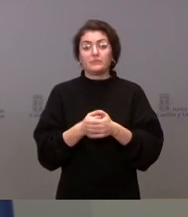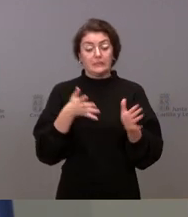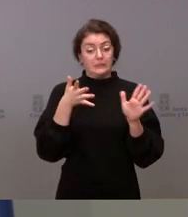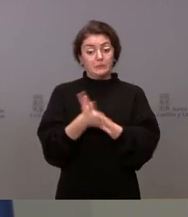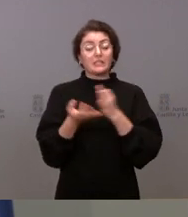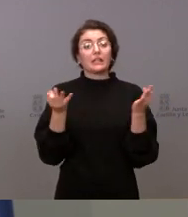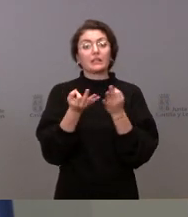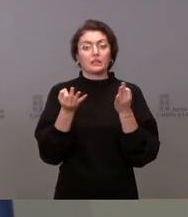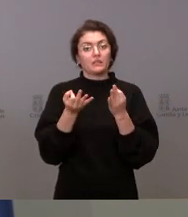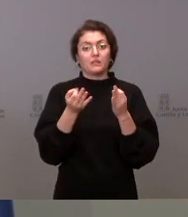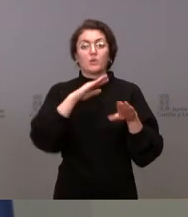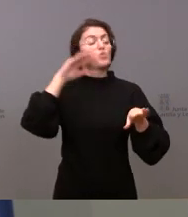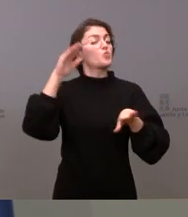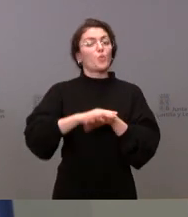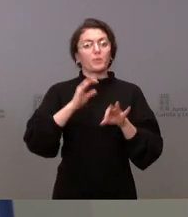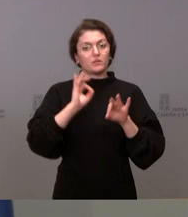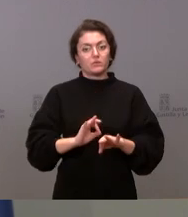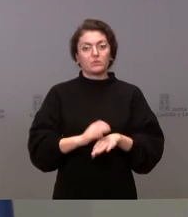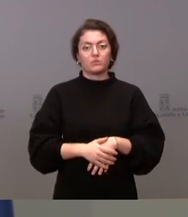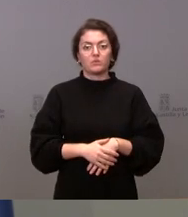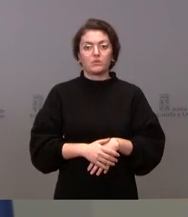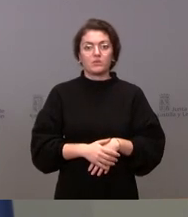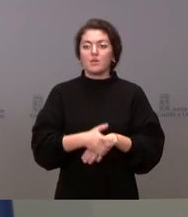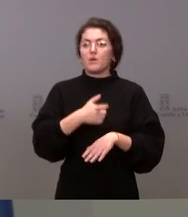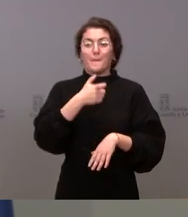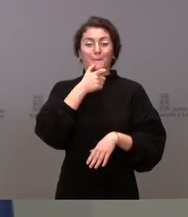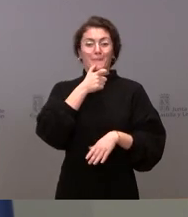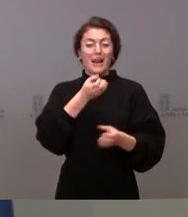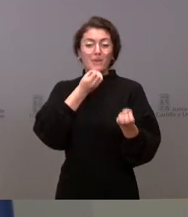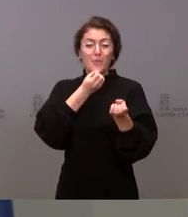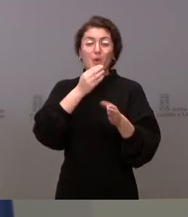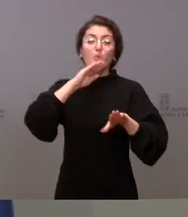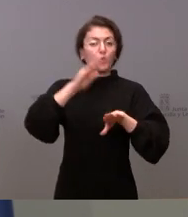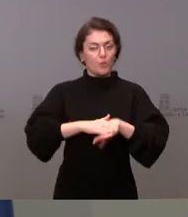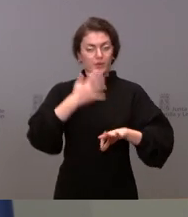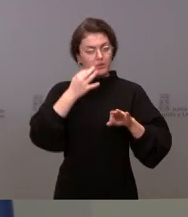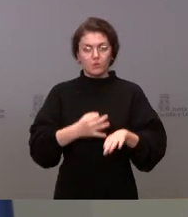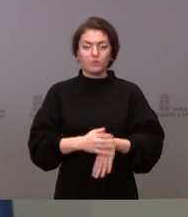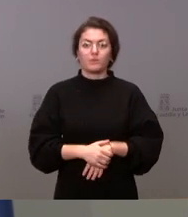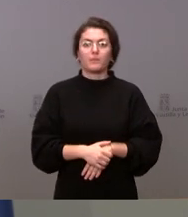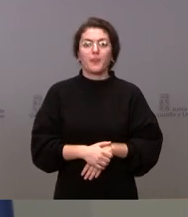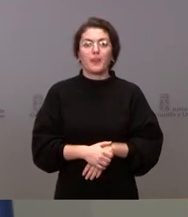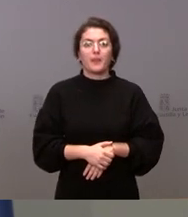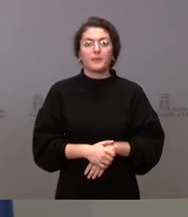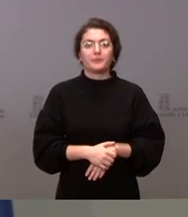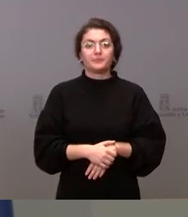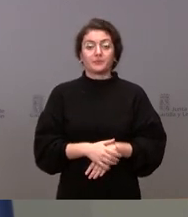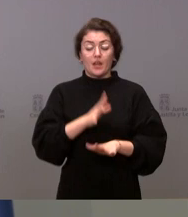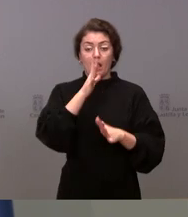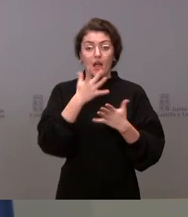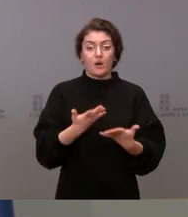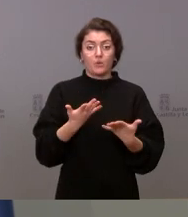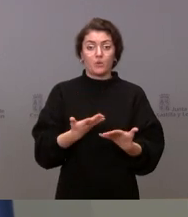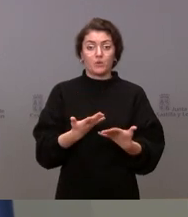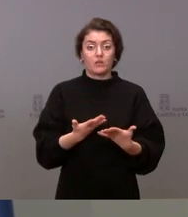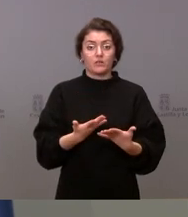se va a cumplir, se va a cumplir la palabra, se van a cumplir los acuerdos. Y en este momento no tenemos otra